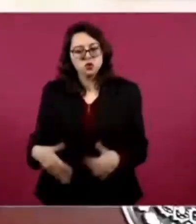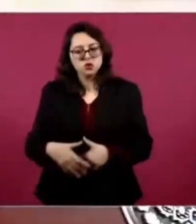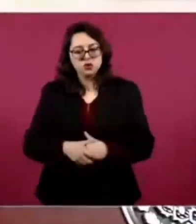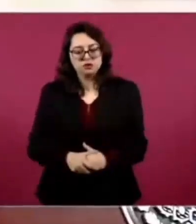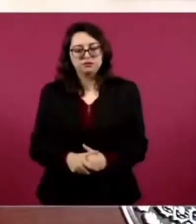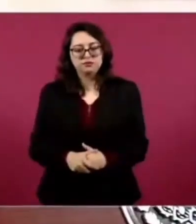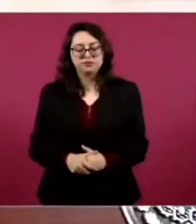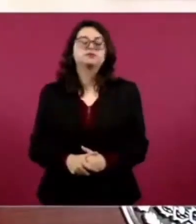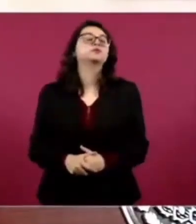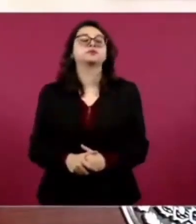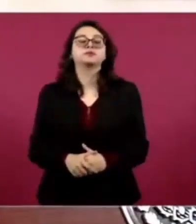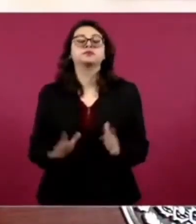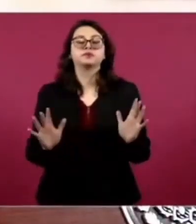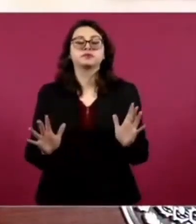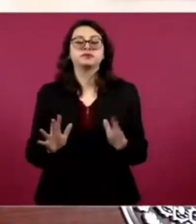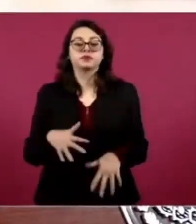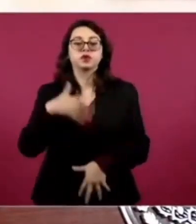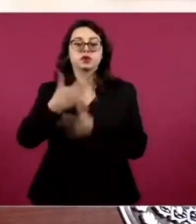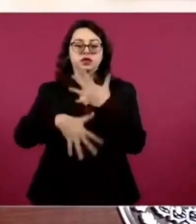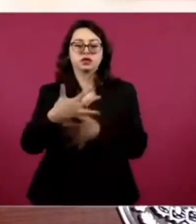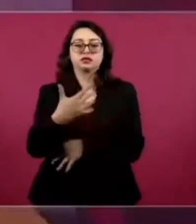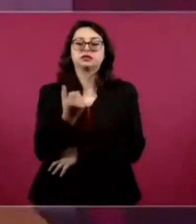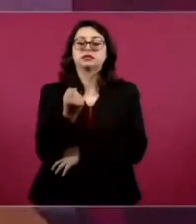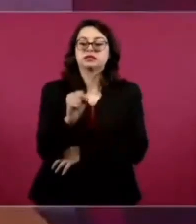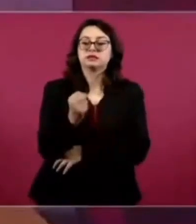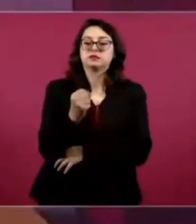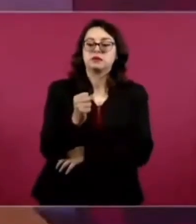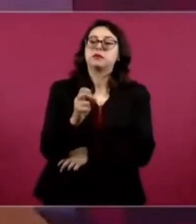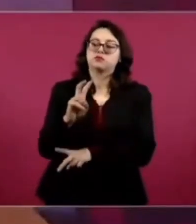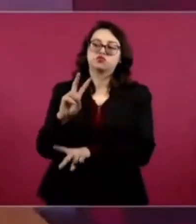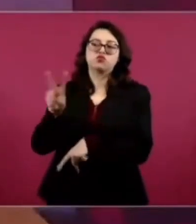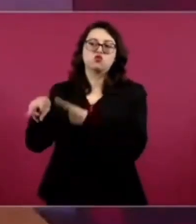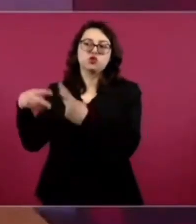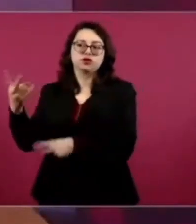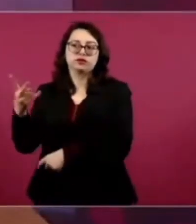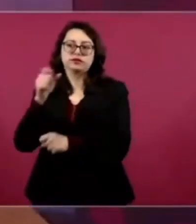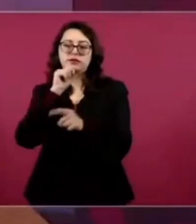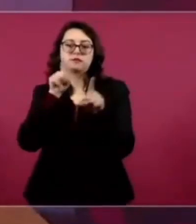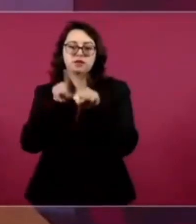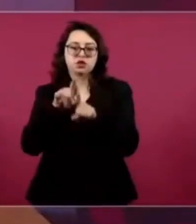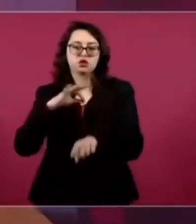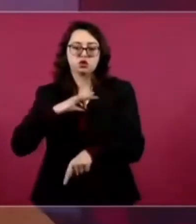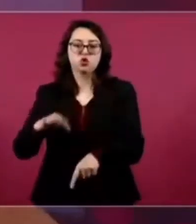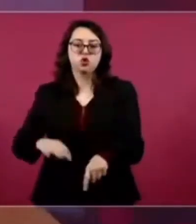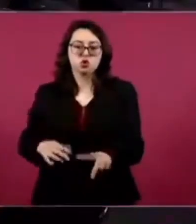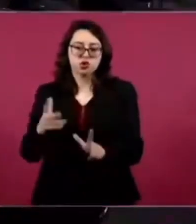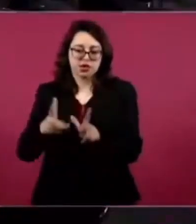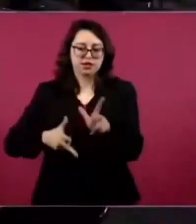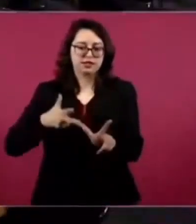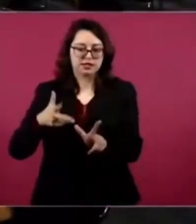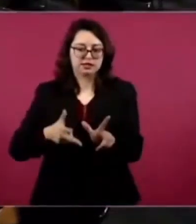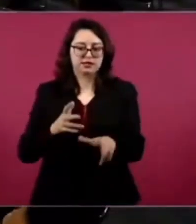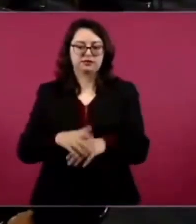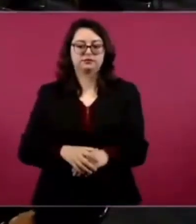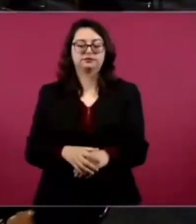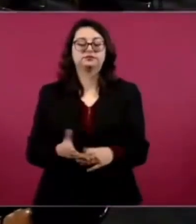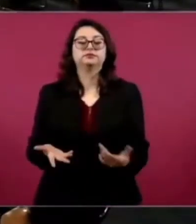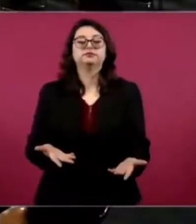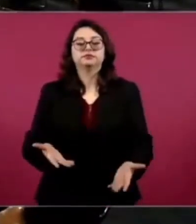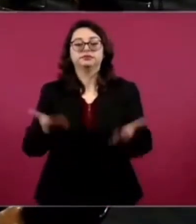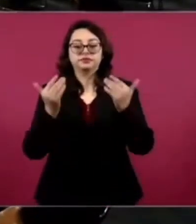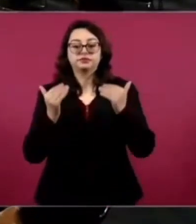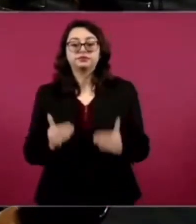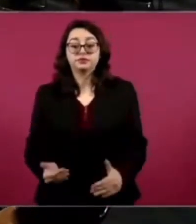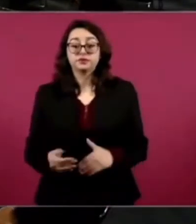Pero ahora vamos a contestar también a la pregunta, ¿no? Que es la que va a manejar mañana el